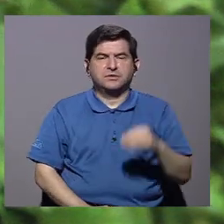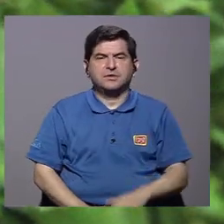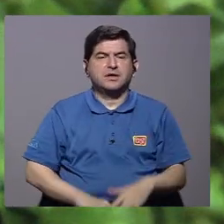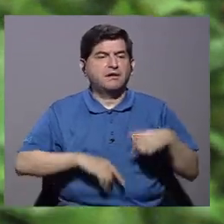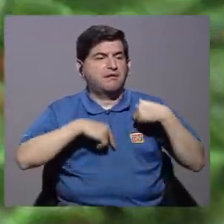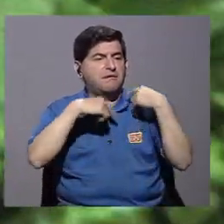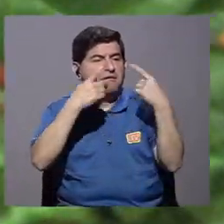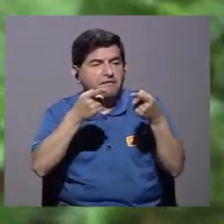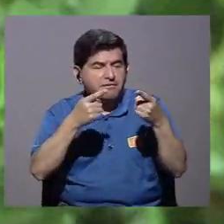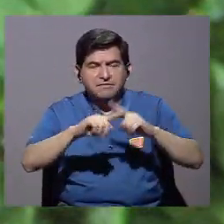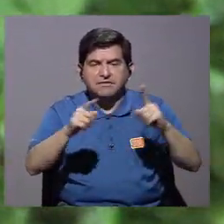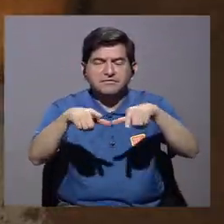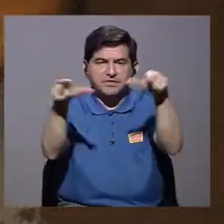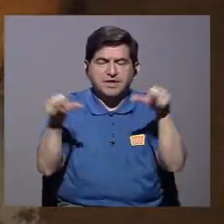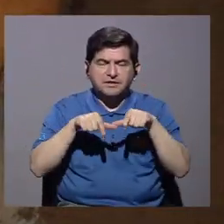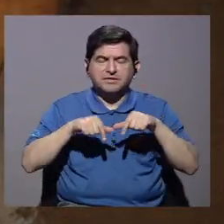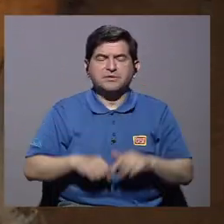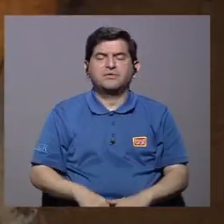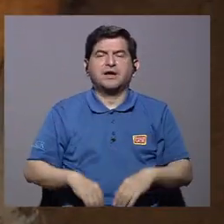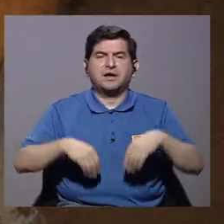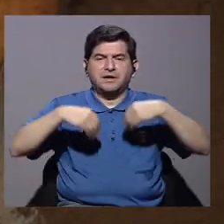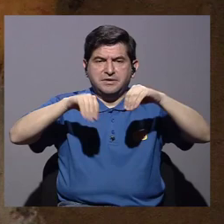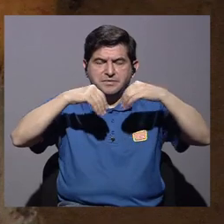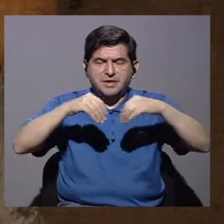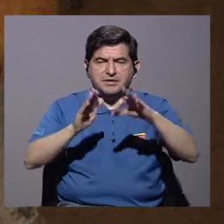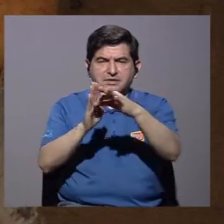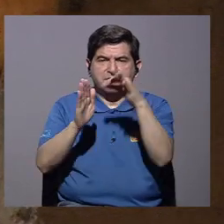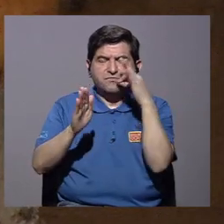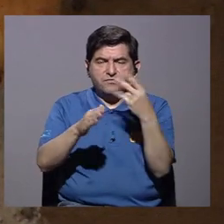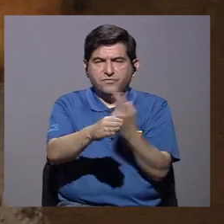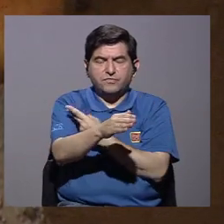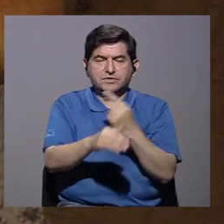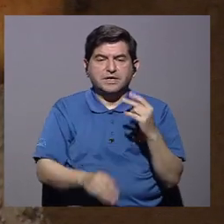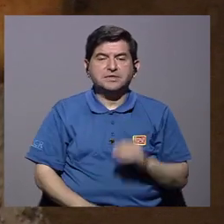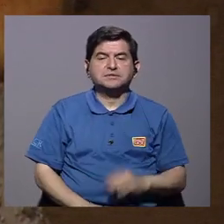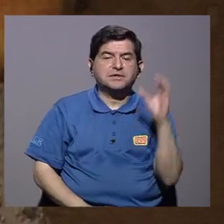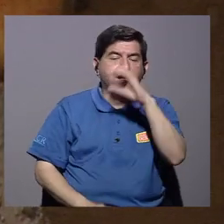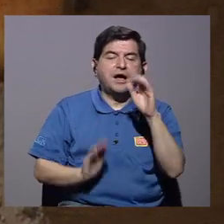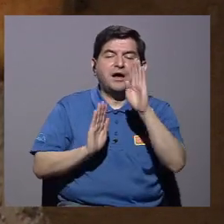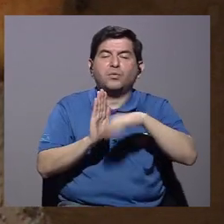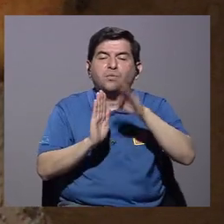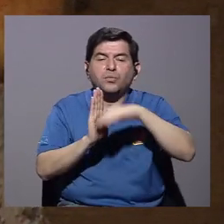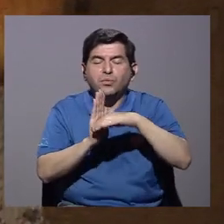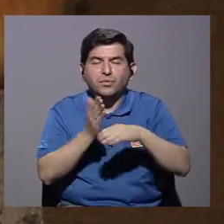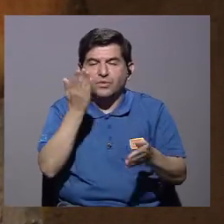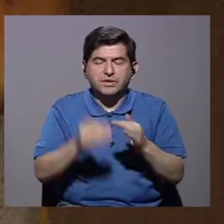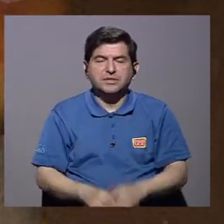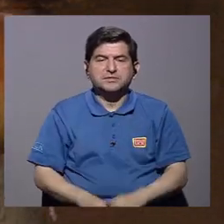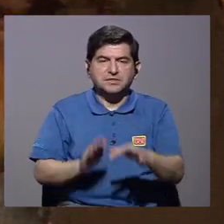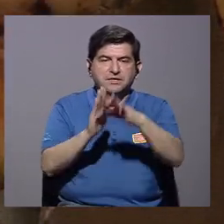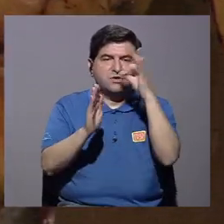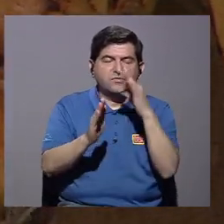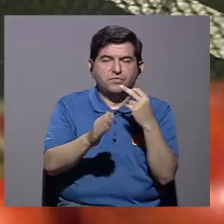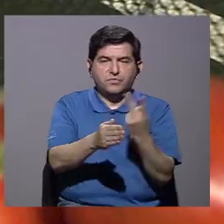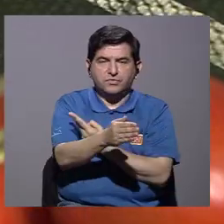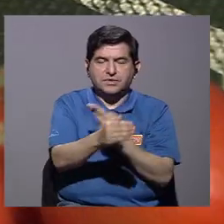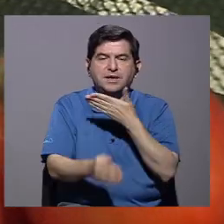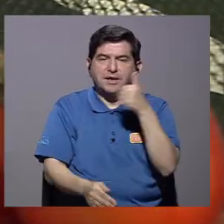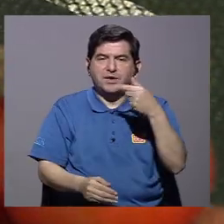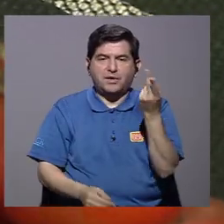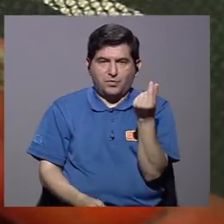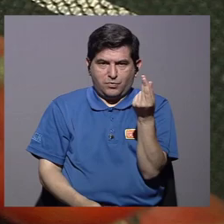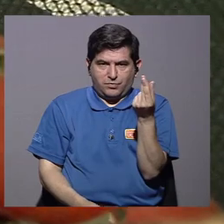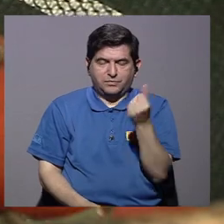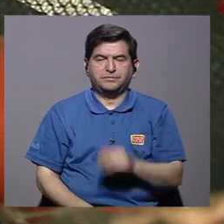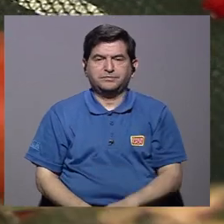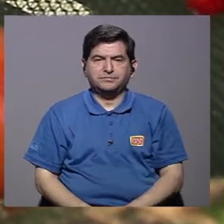los productos de temporada. Y además, cuando vayamos a los puntos de venta de frutas y vegetales, buscar las promociones